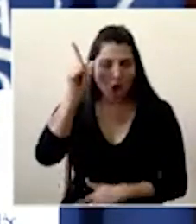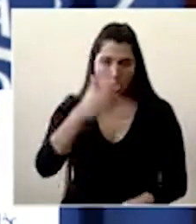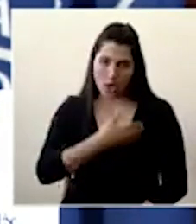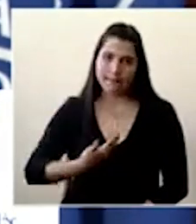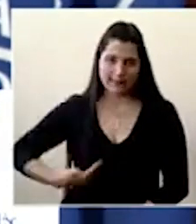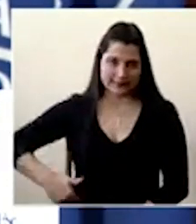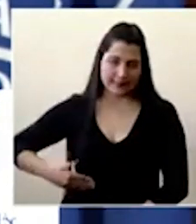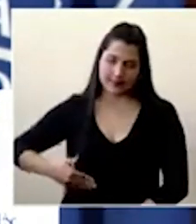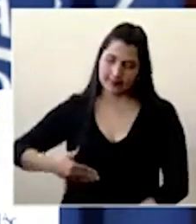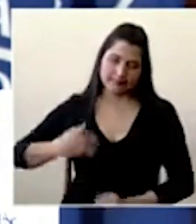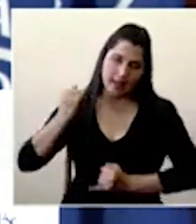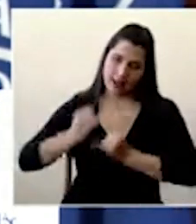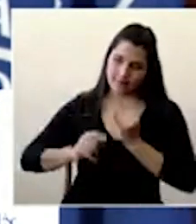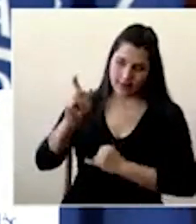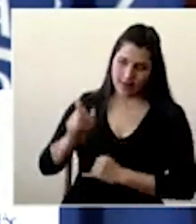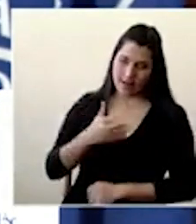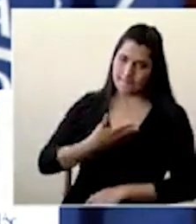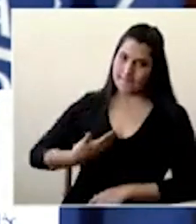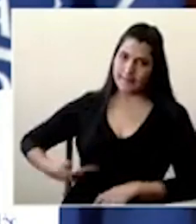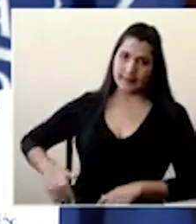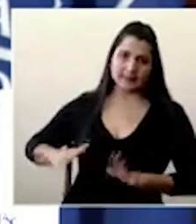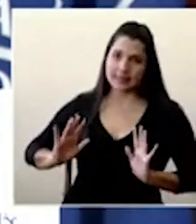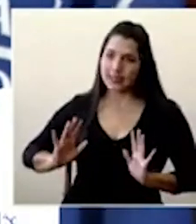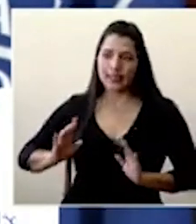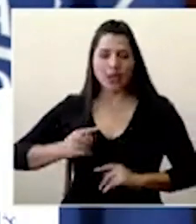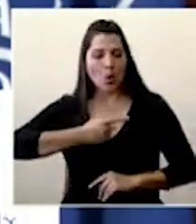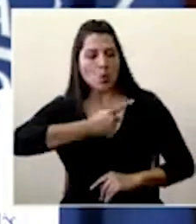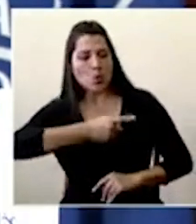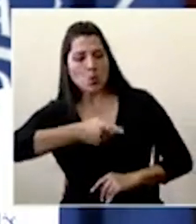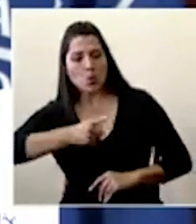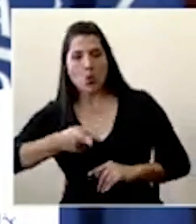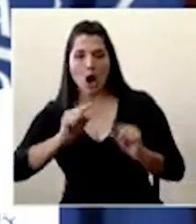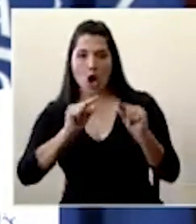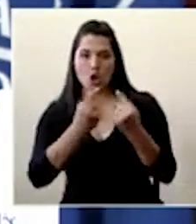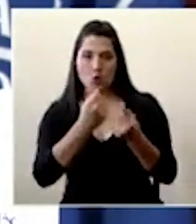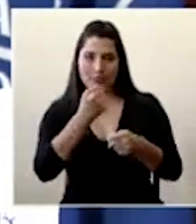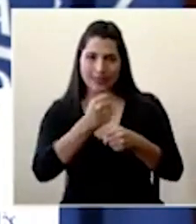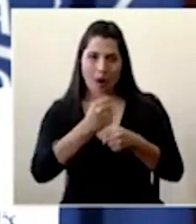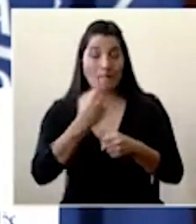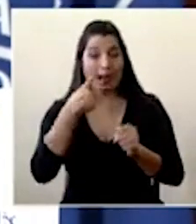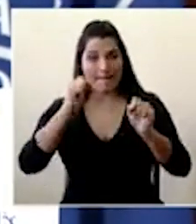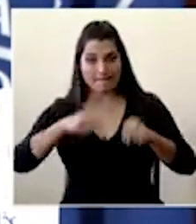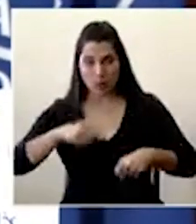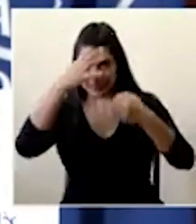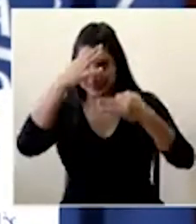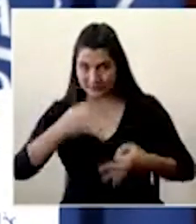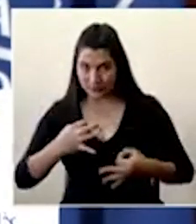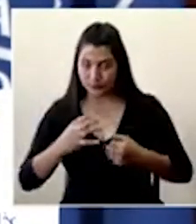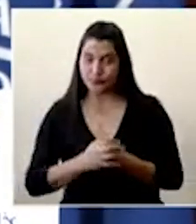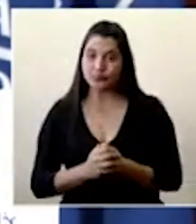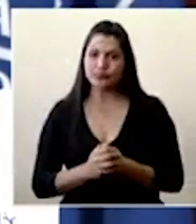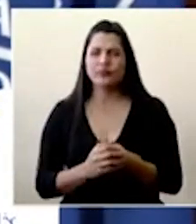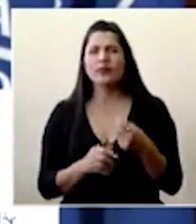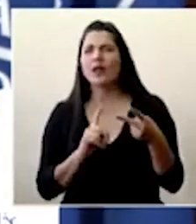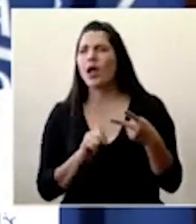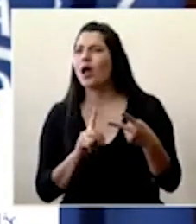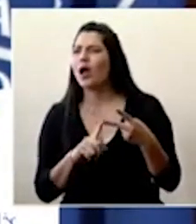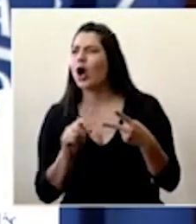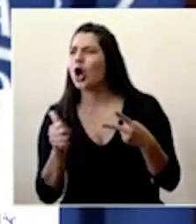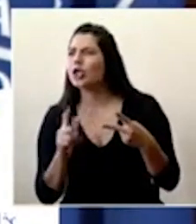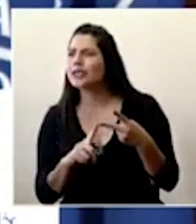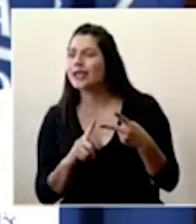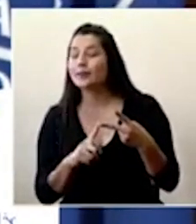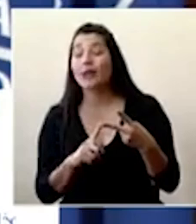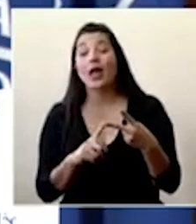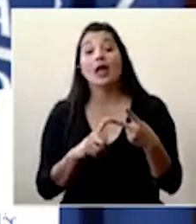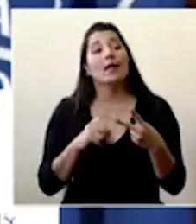final pues es el que organiza los demás equipos de trabajo para poder tomar las decisiones y con respecto a las proyecciones